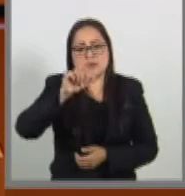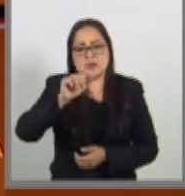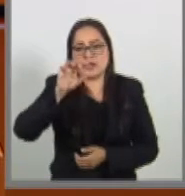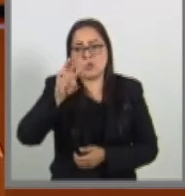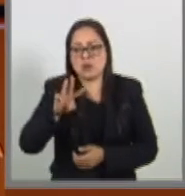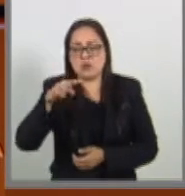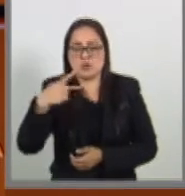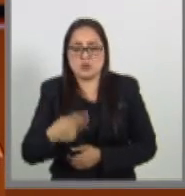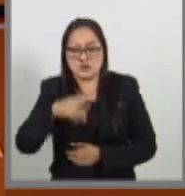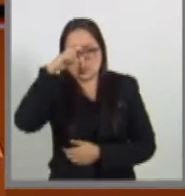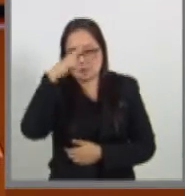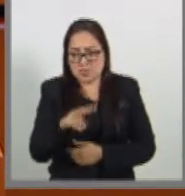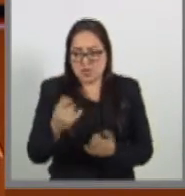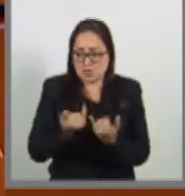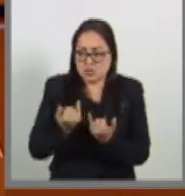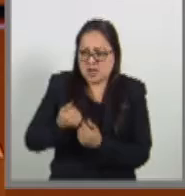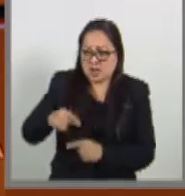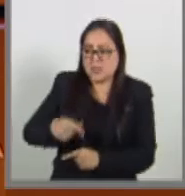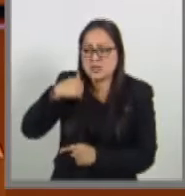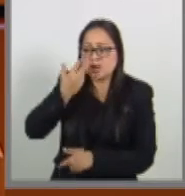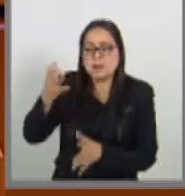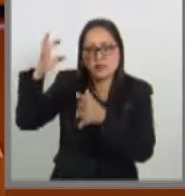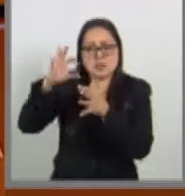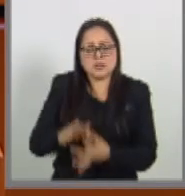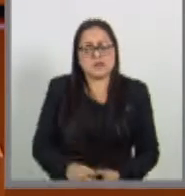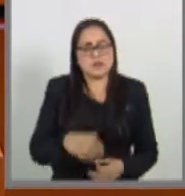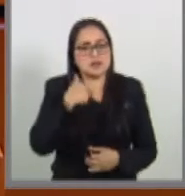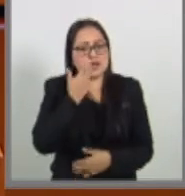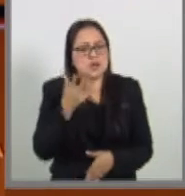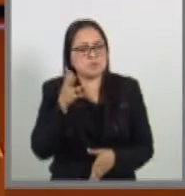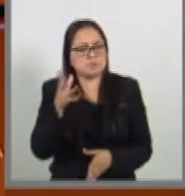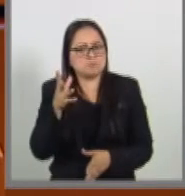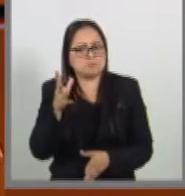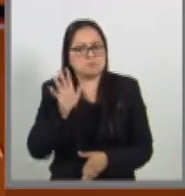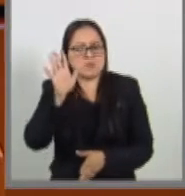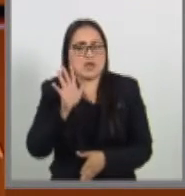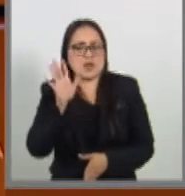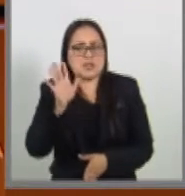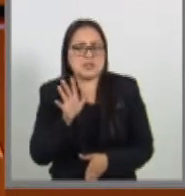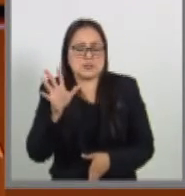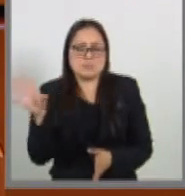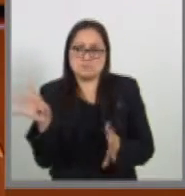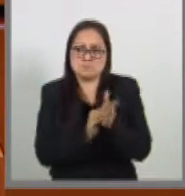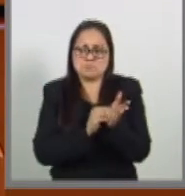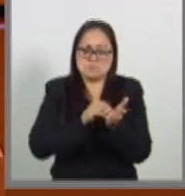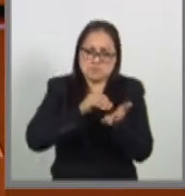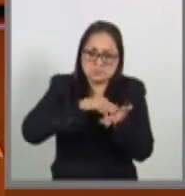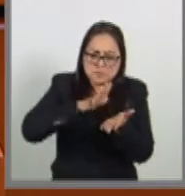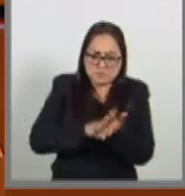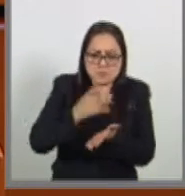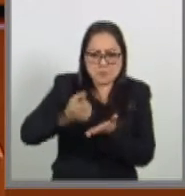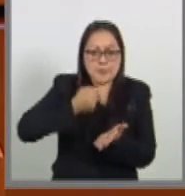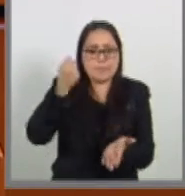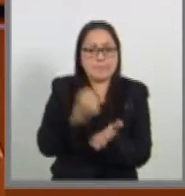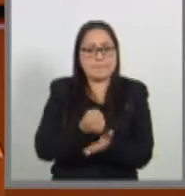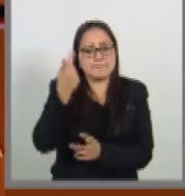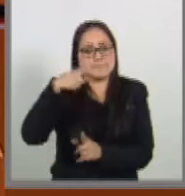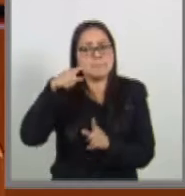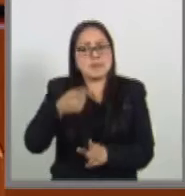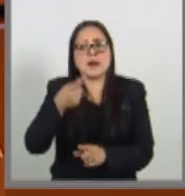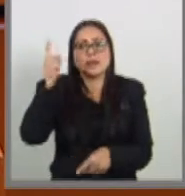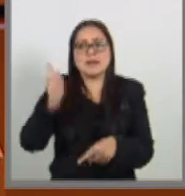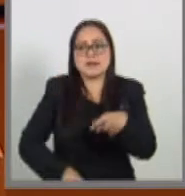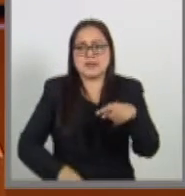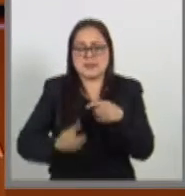se ha comprometido a adoptar para que a través de estas medidas apropiadas se elimine la